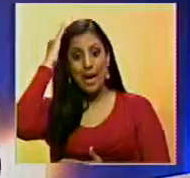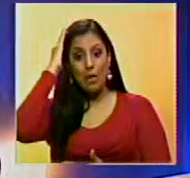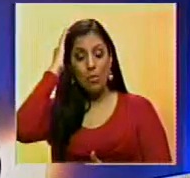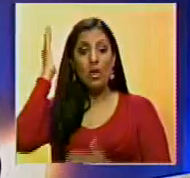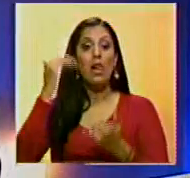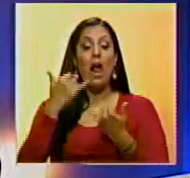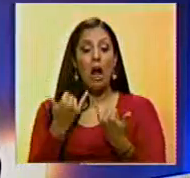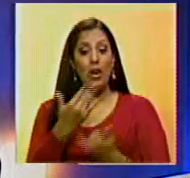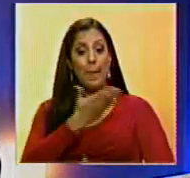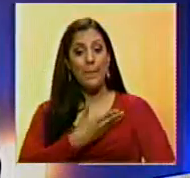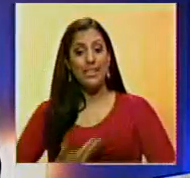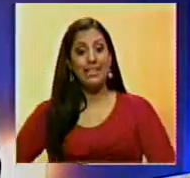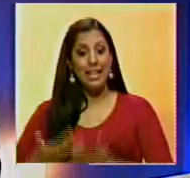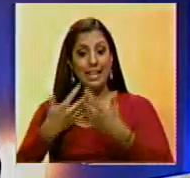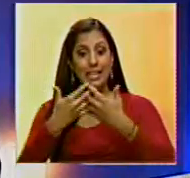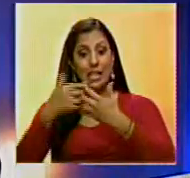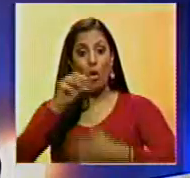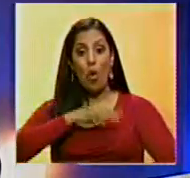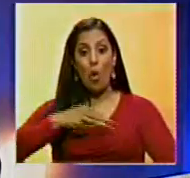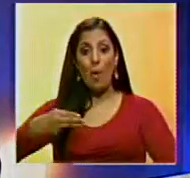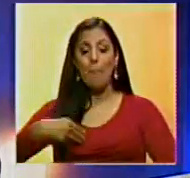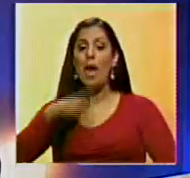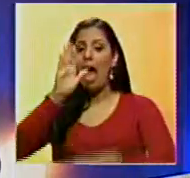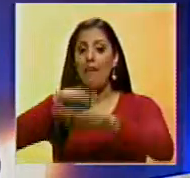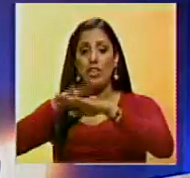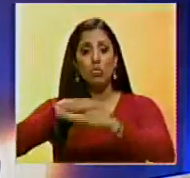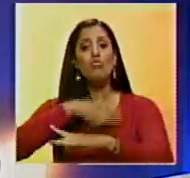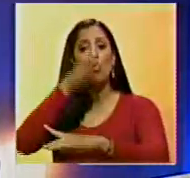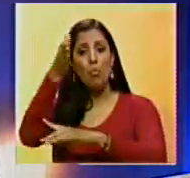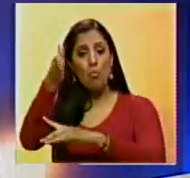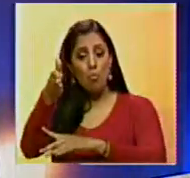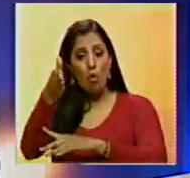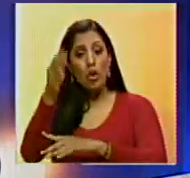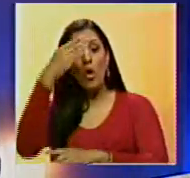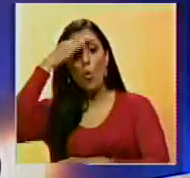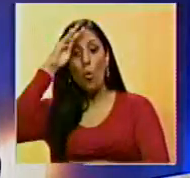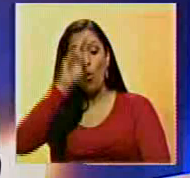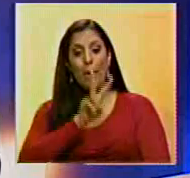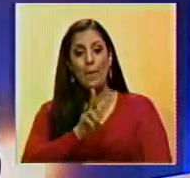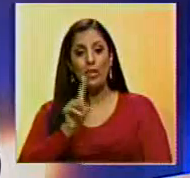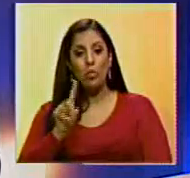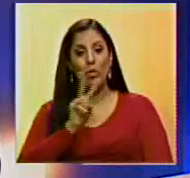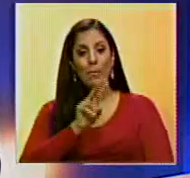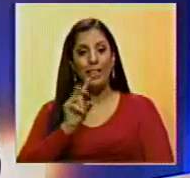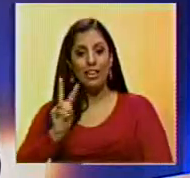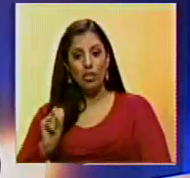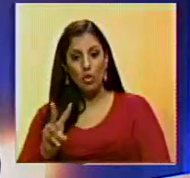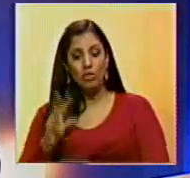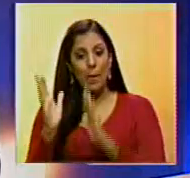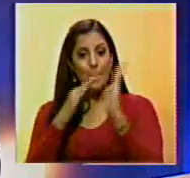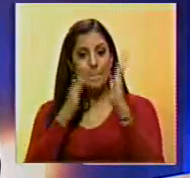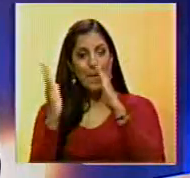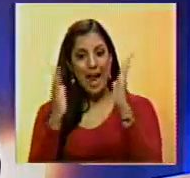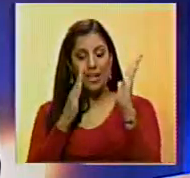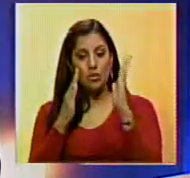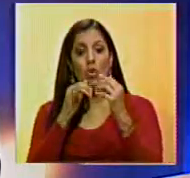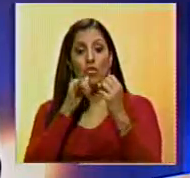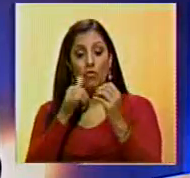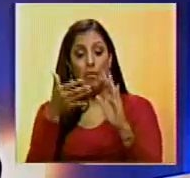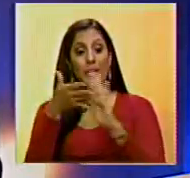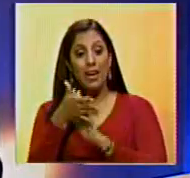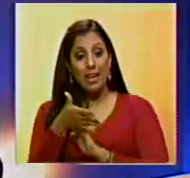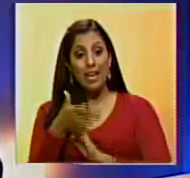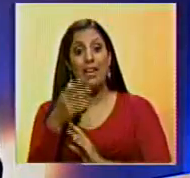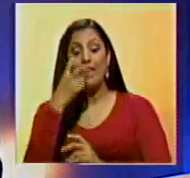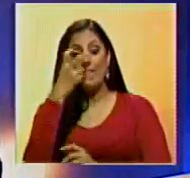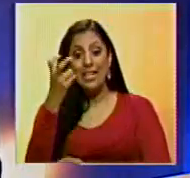El presidente de Estados Unidos, Barack Obama, anunció que viajará a Cuba el 21 y 22 de marzo. Según la cadena de noticias ABC News, el mandatario